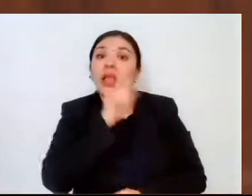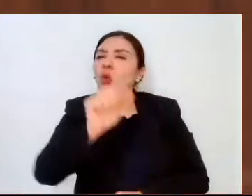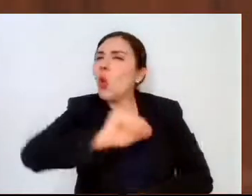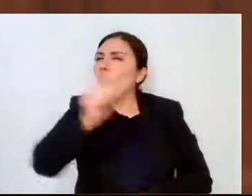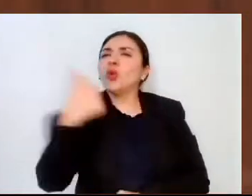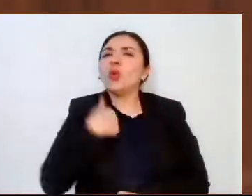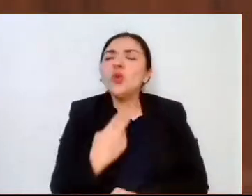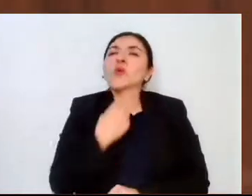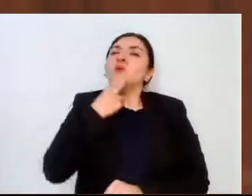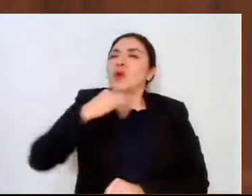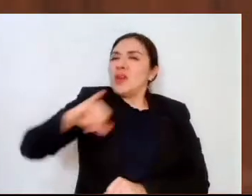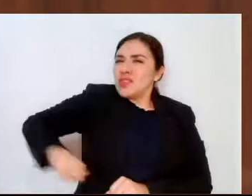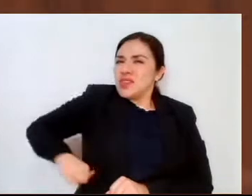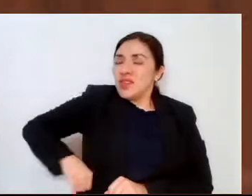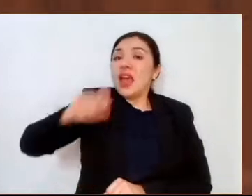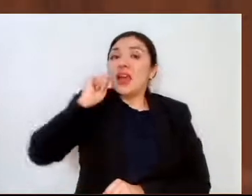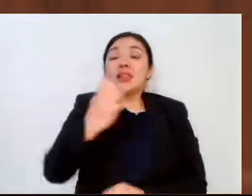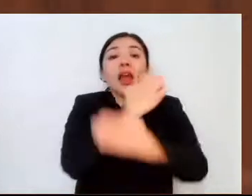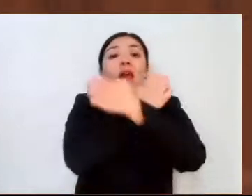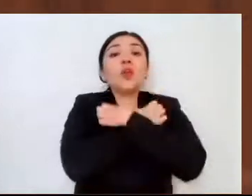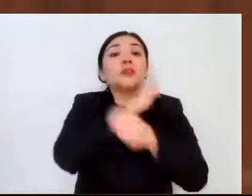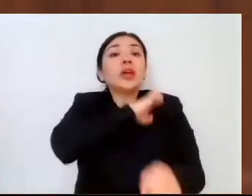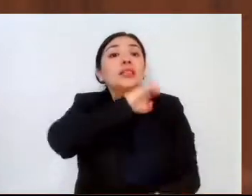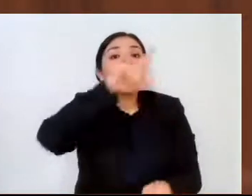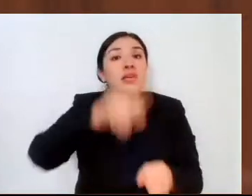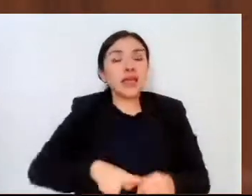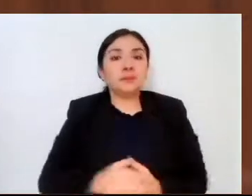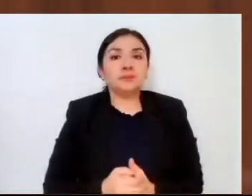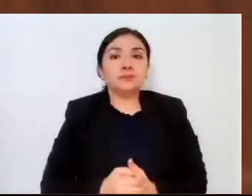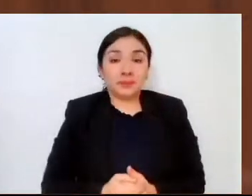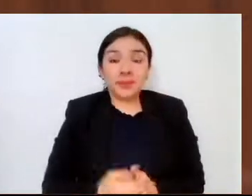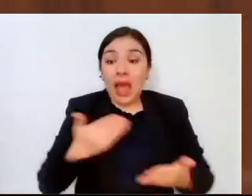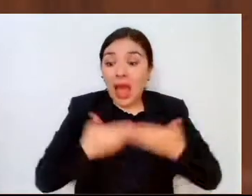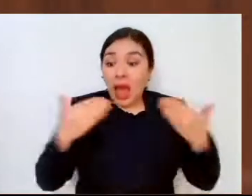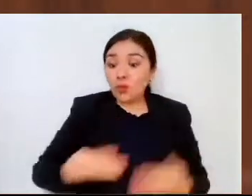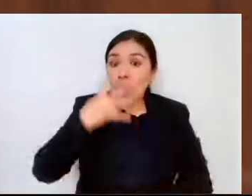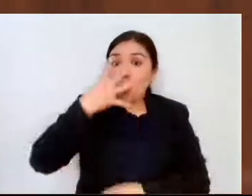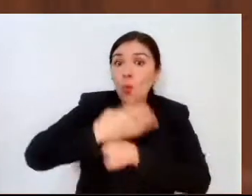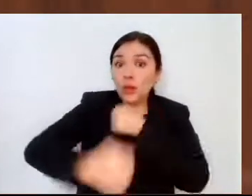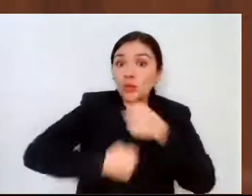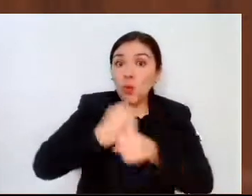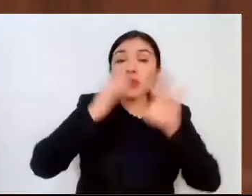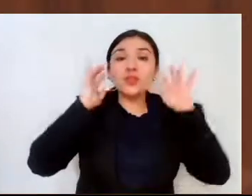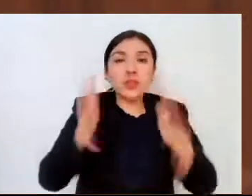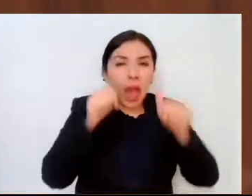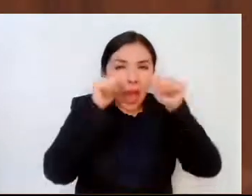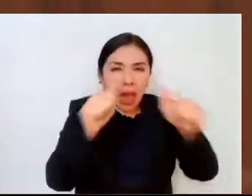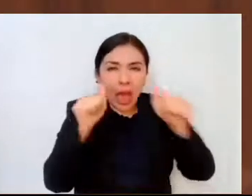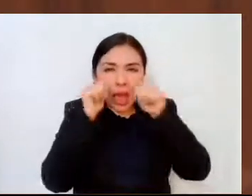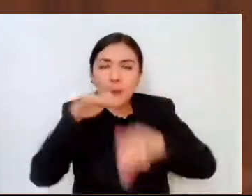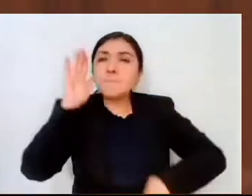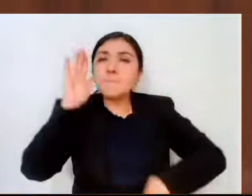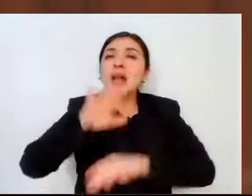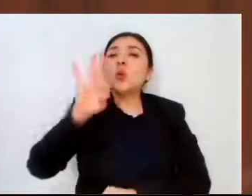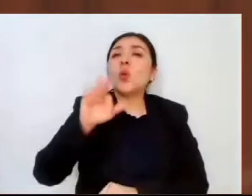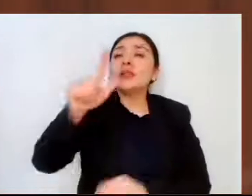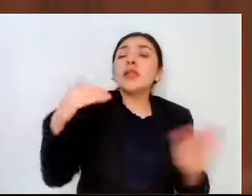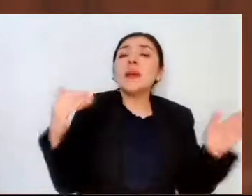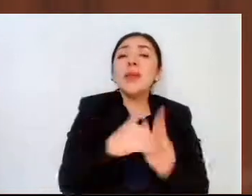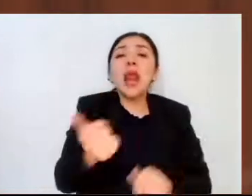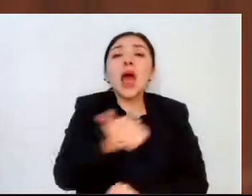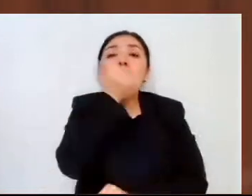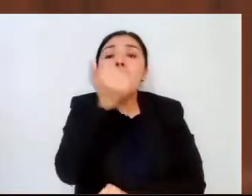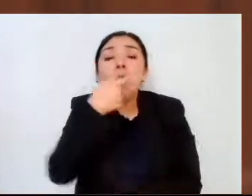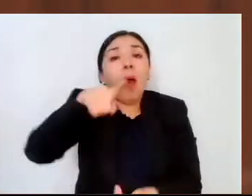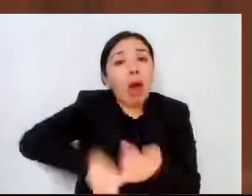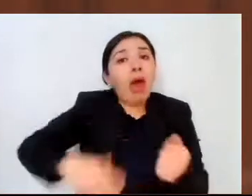es la educación especial. En este cuarto año, atendimos a más de 47 mil estudiantes con alguna